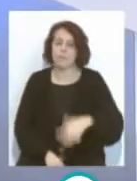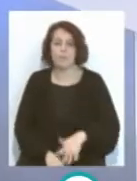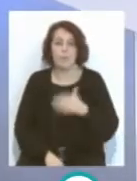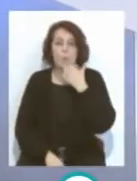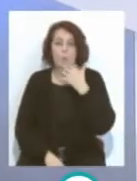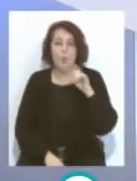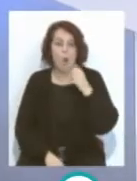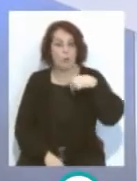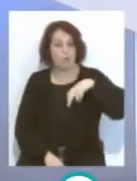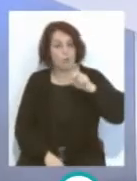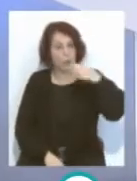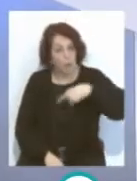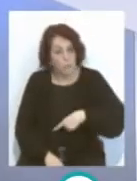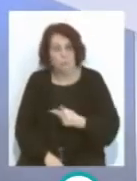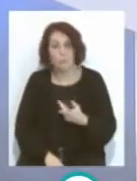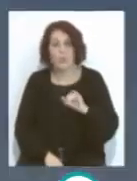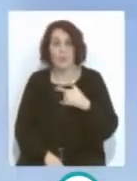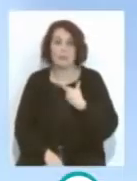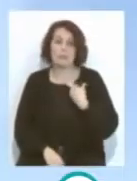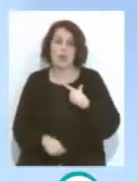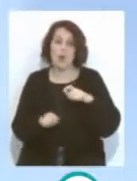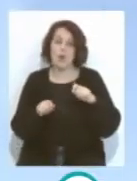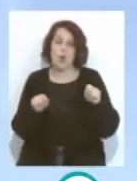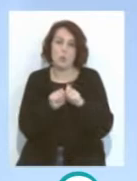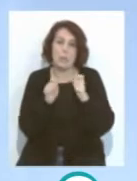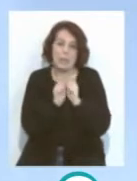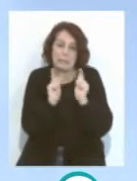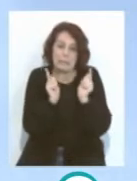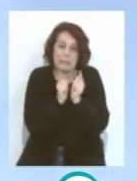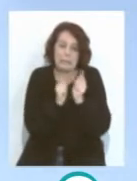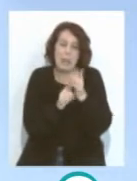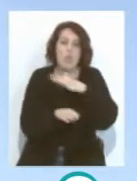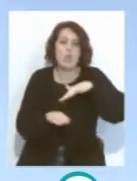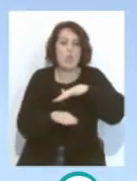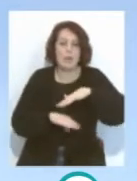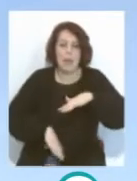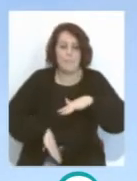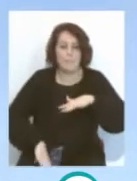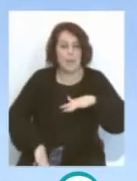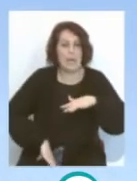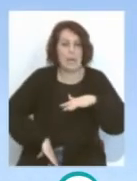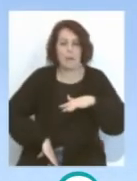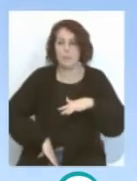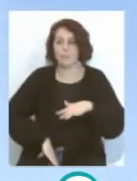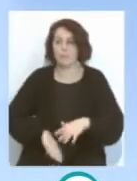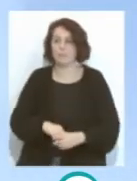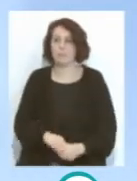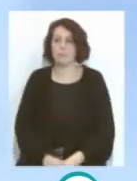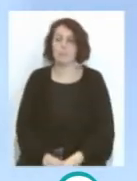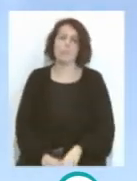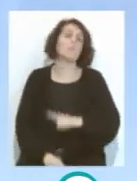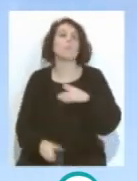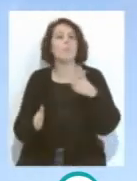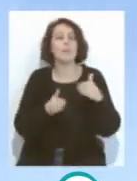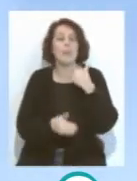de Jane Johnson, que tiene una micro rotura en el bíceps, justamente en un momento